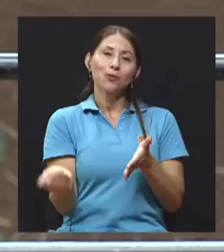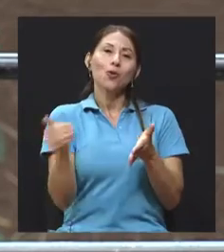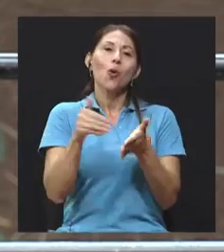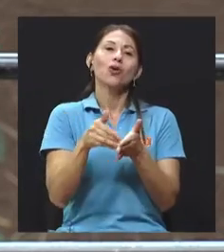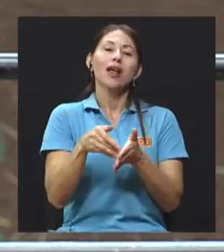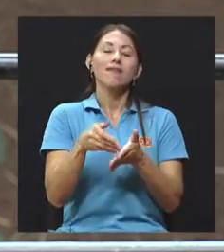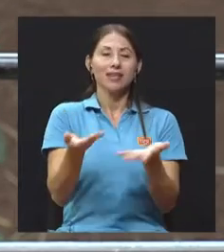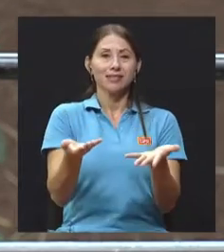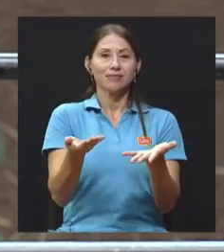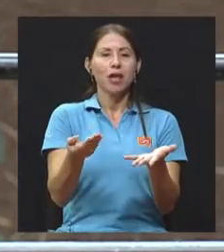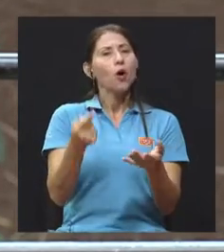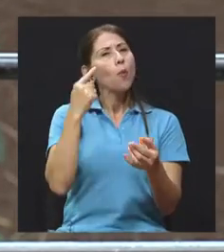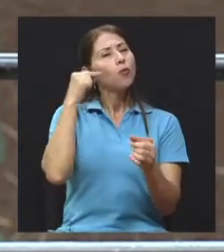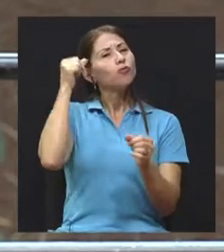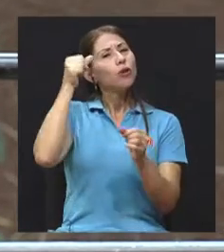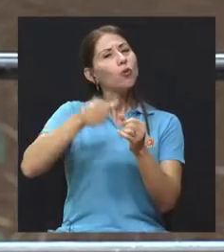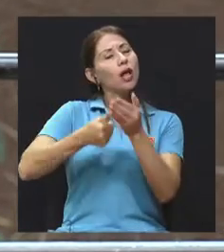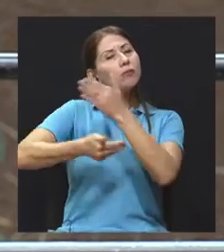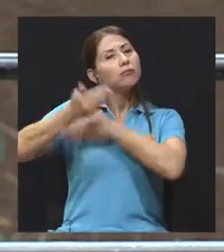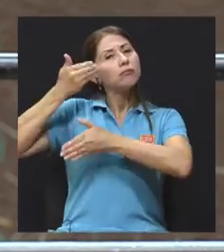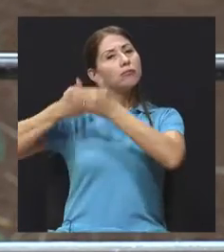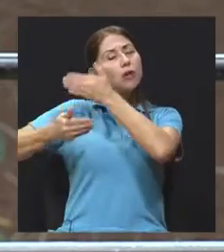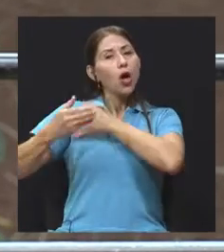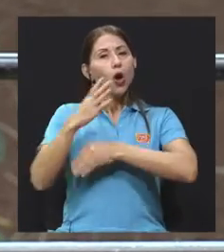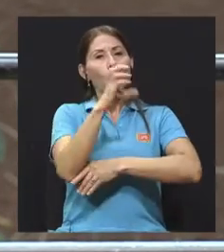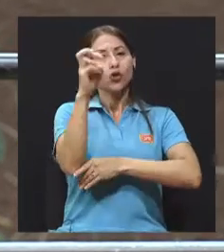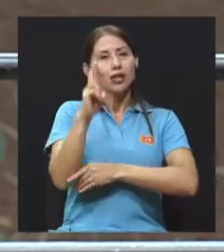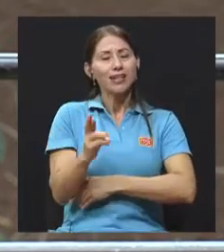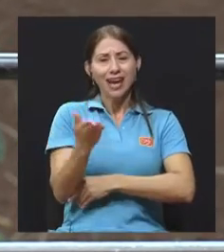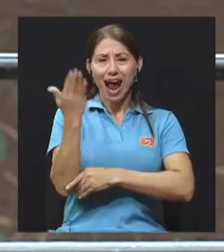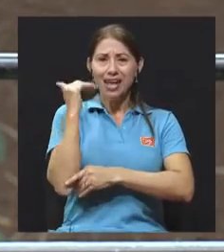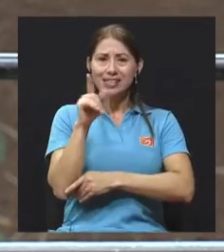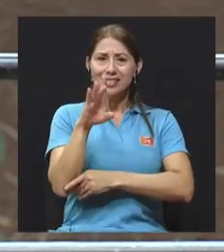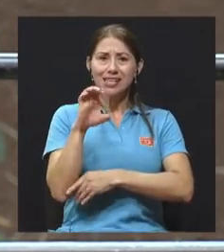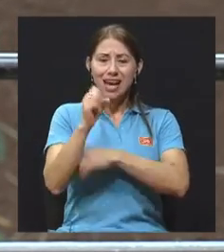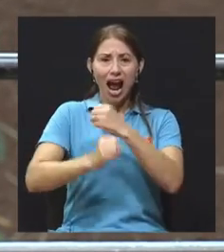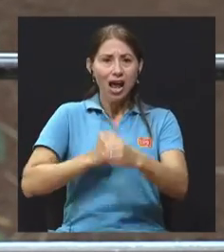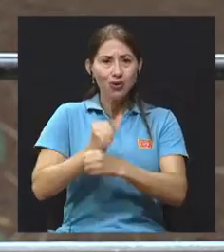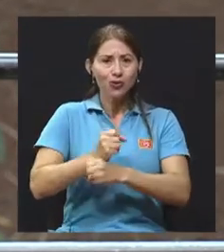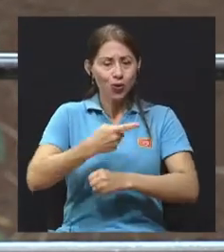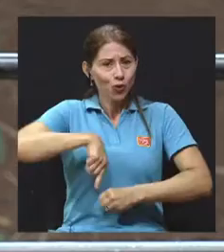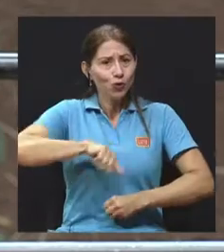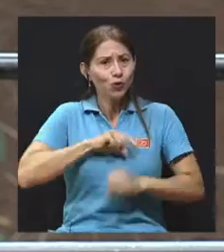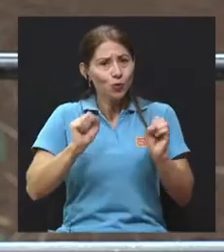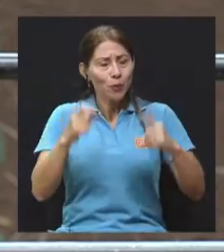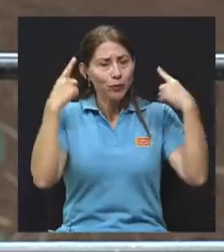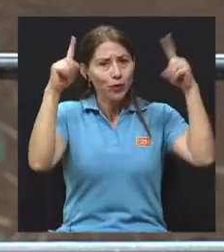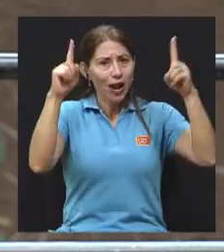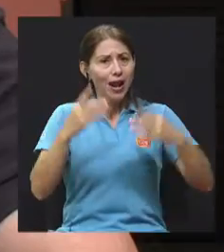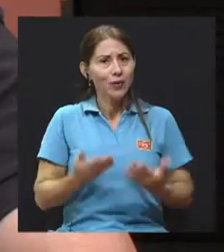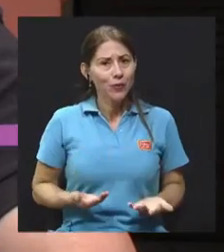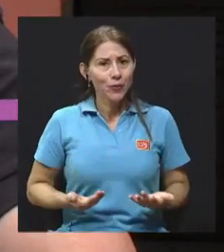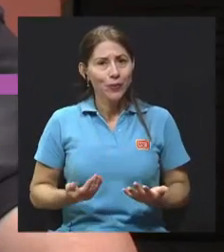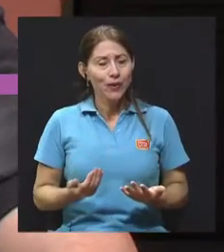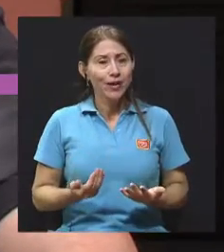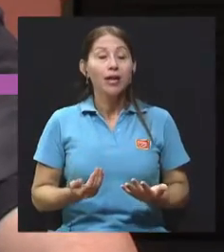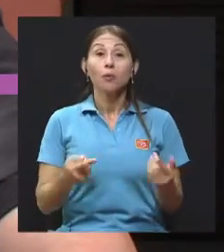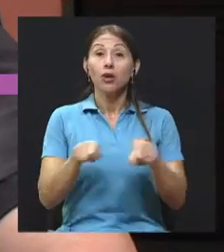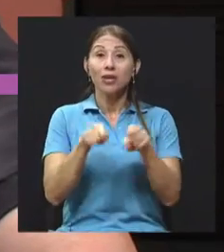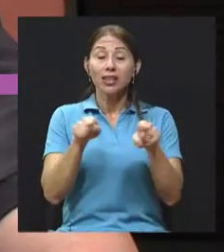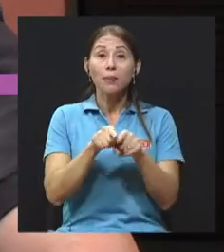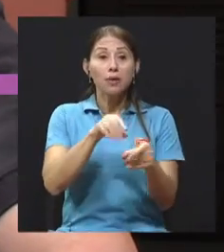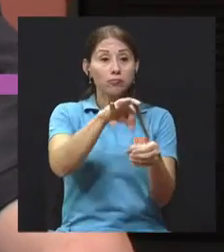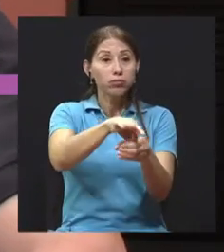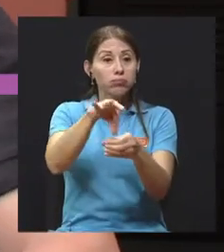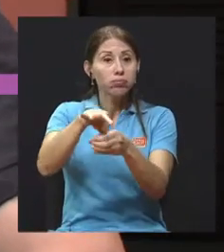de lo que era Costa Rica hace 100 años, aquí dentro del campus, que tenemos toda la infraestructura, sistemas de riego y todo para lograrlo. No, y con mi incorporación de